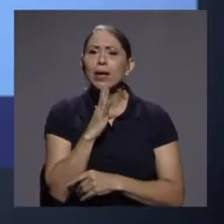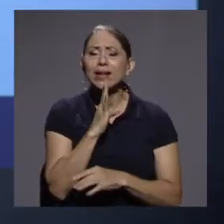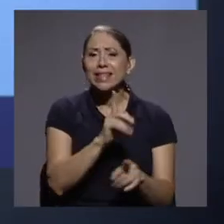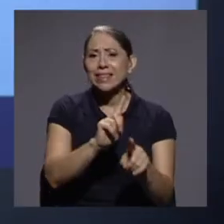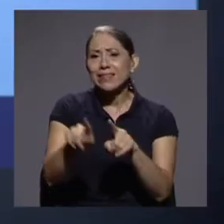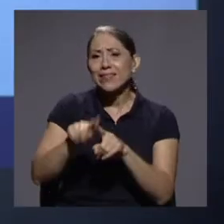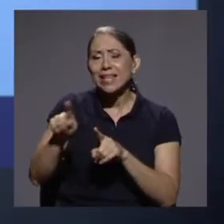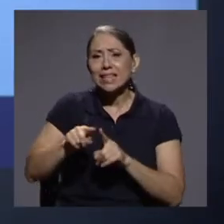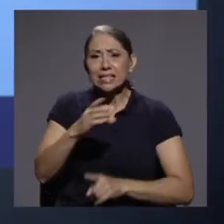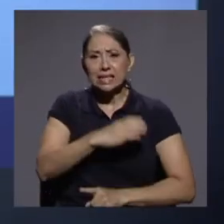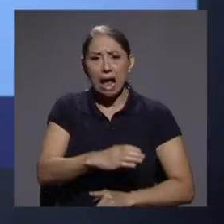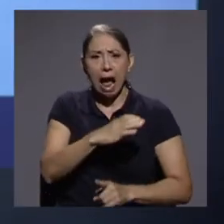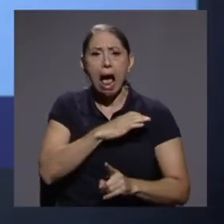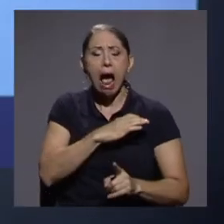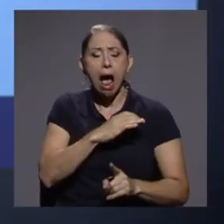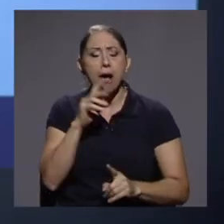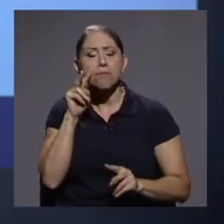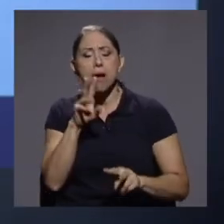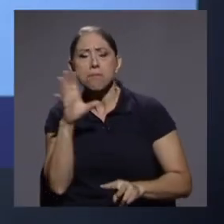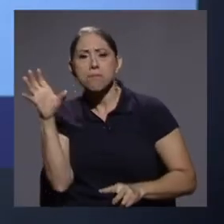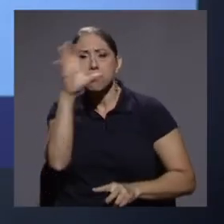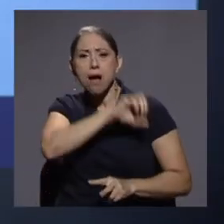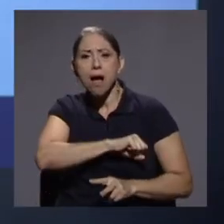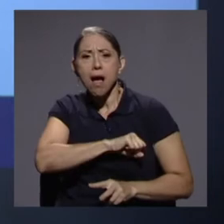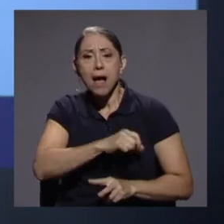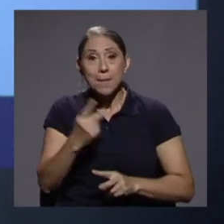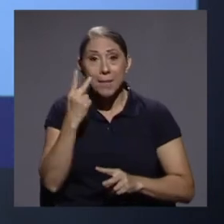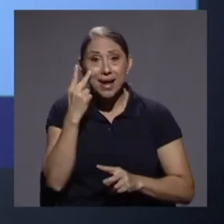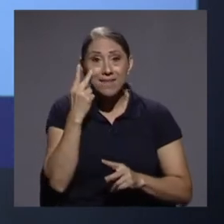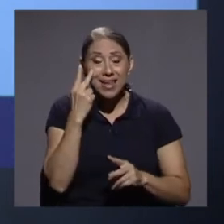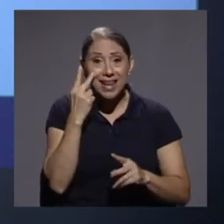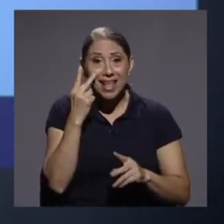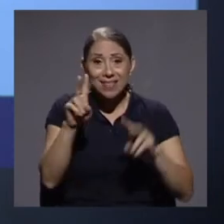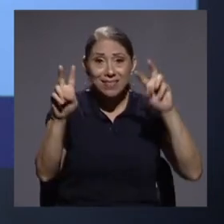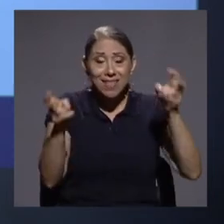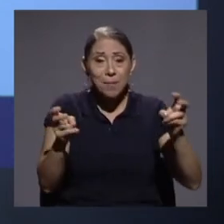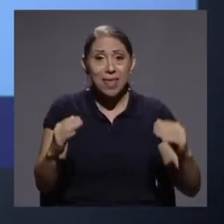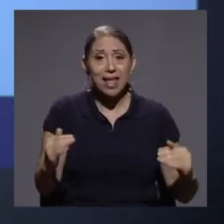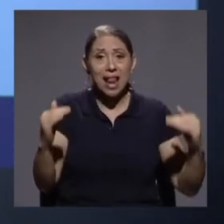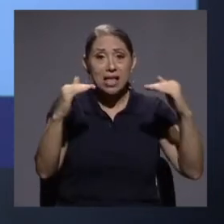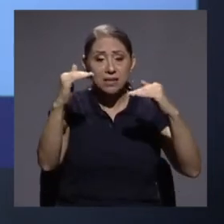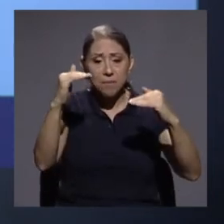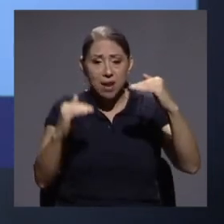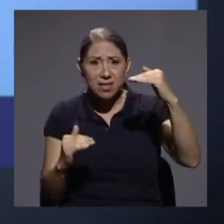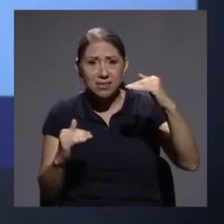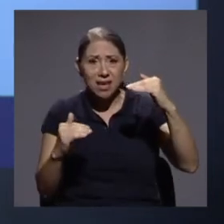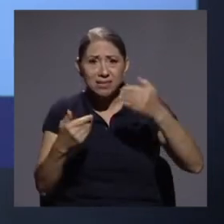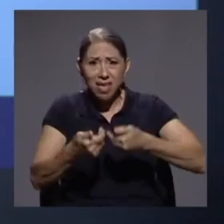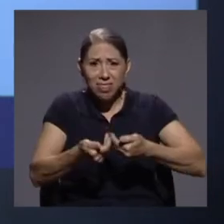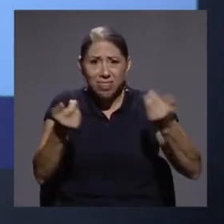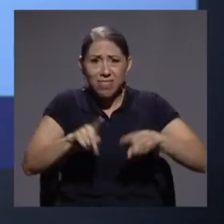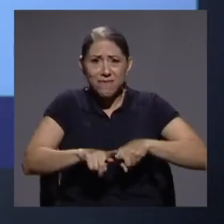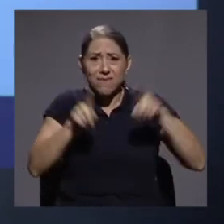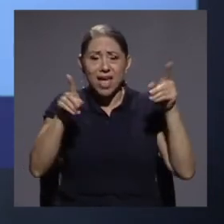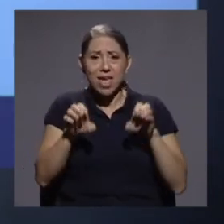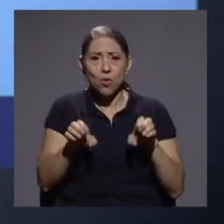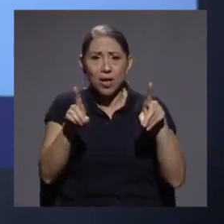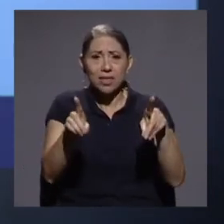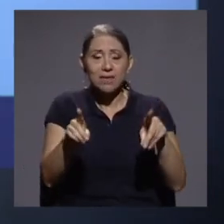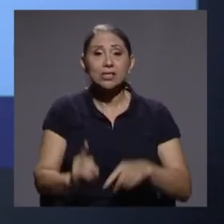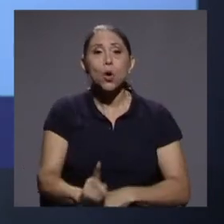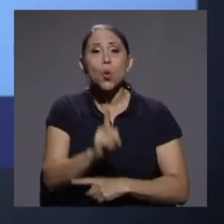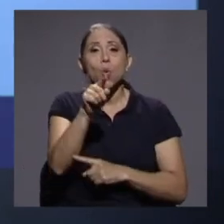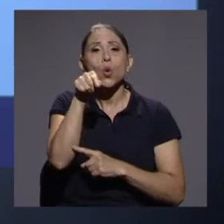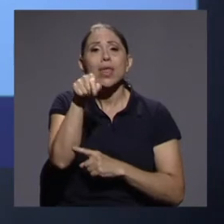indicadores que exploramos para ver el tema de las brechas educativas. Uno de ellos tiene que ver con el tema de la